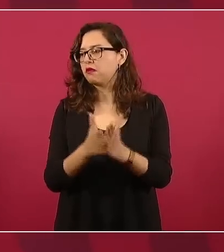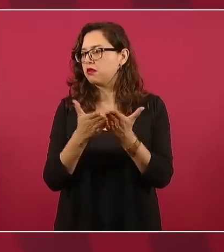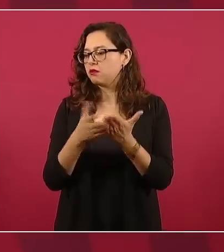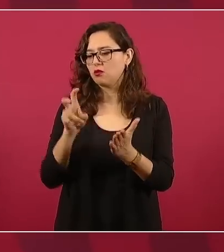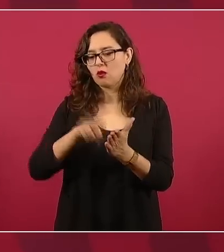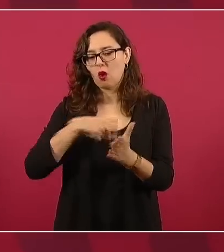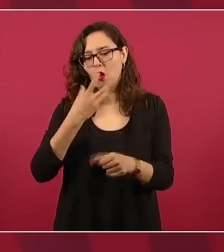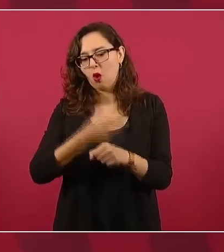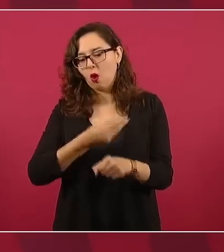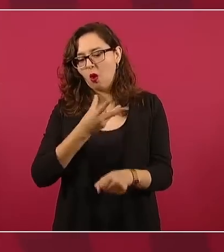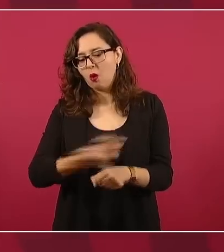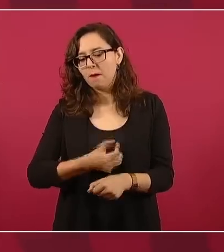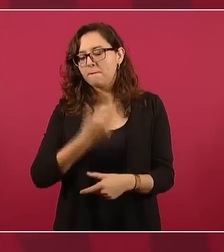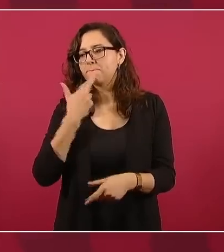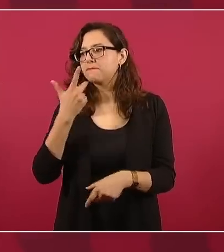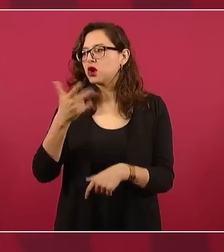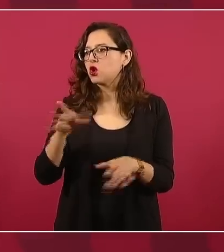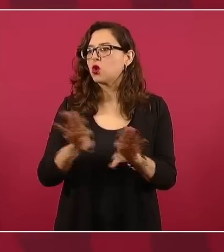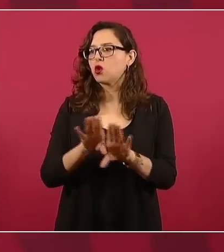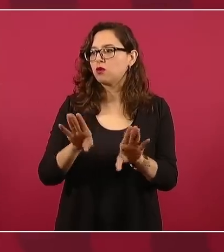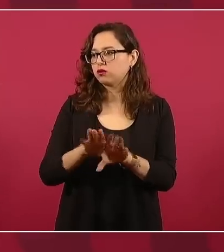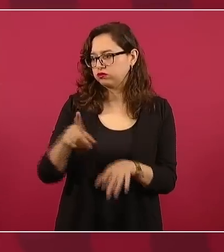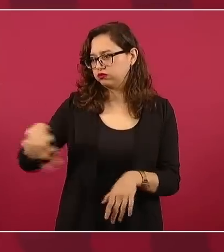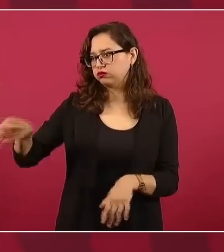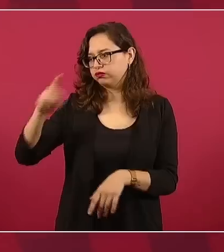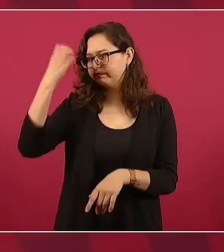tienen la experiencia